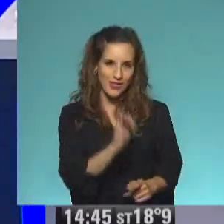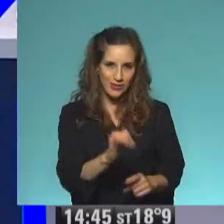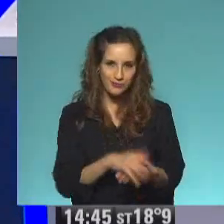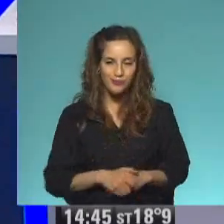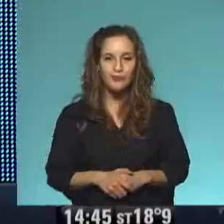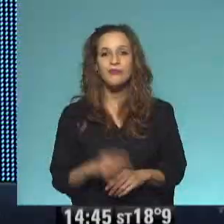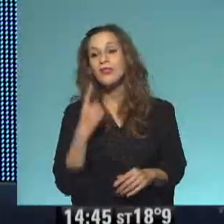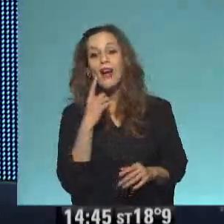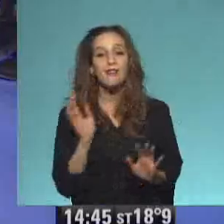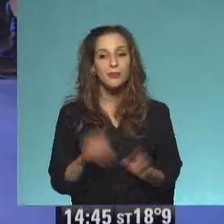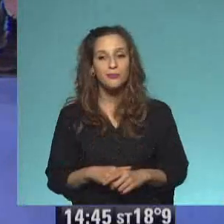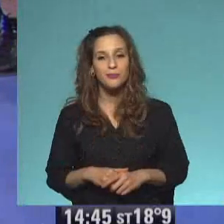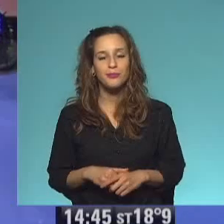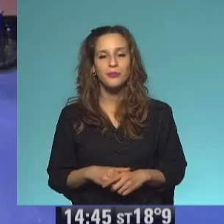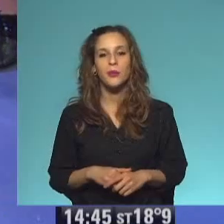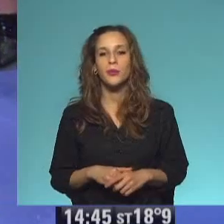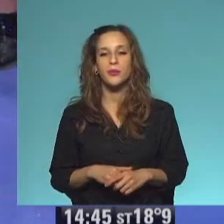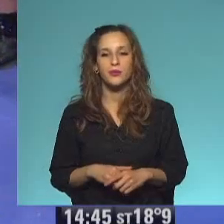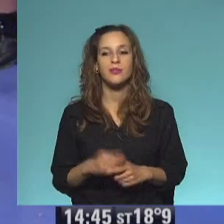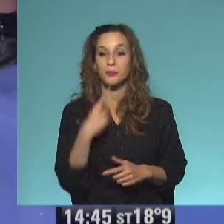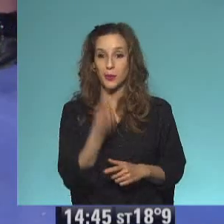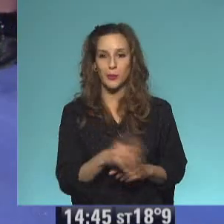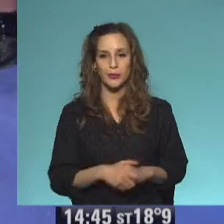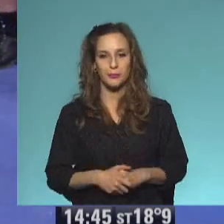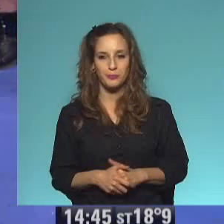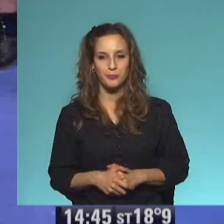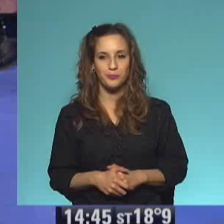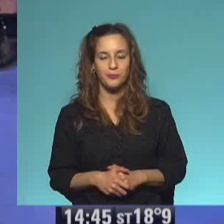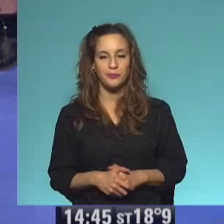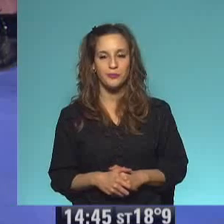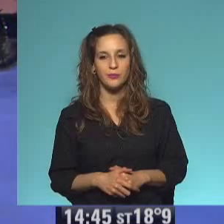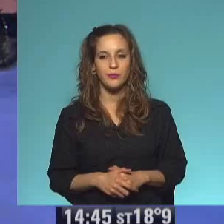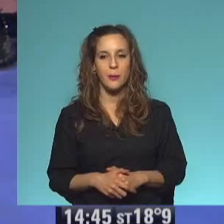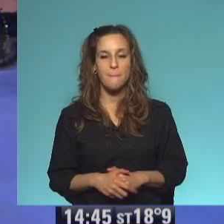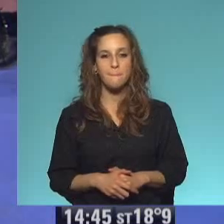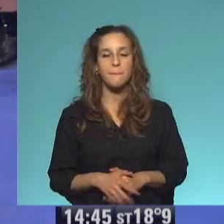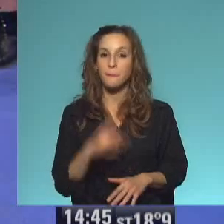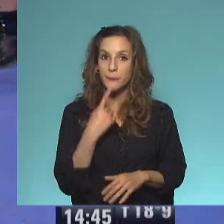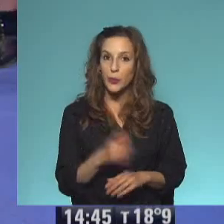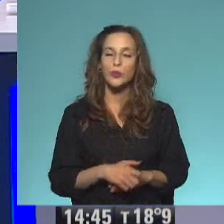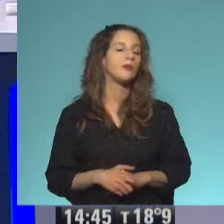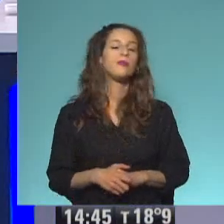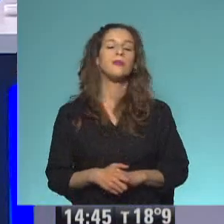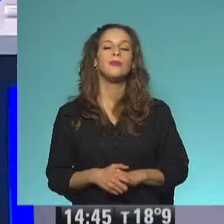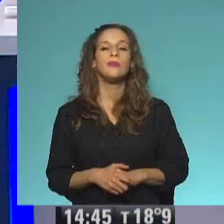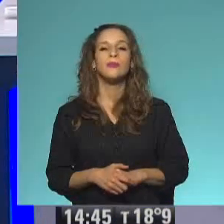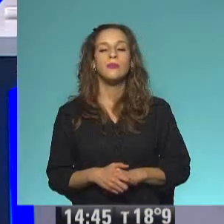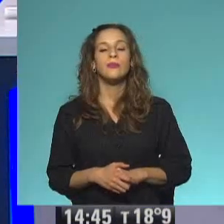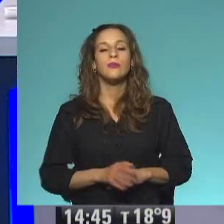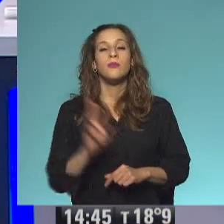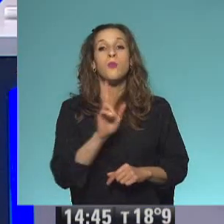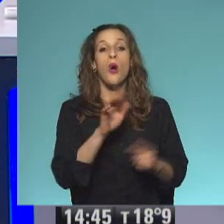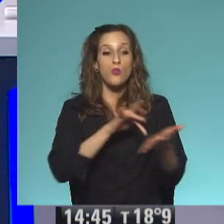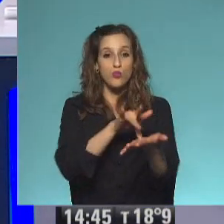¿sí? Hay preguntas. Toma, te devuelvo el papel que se cayó, que no se... Ay, bueno, muchas gracias. A ver. Pregunte. Cuando Winnie vivía con su gato